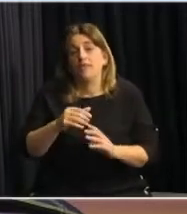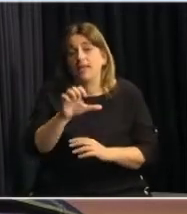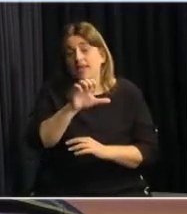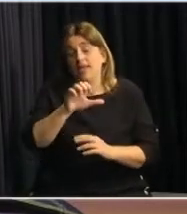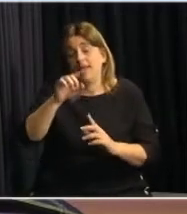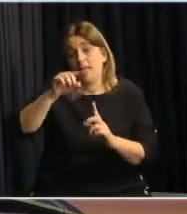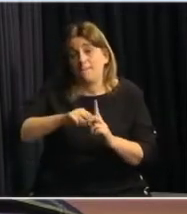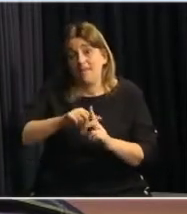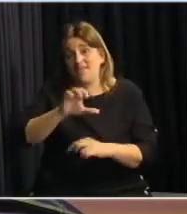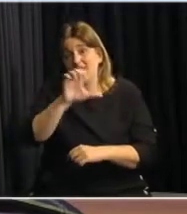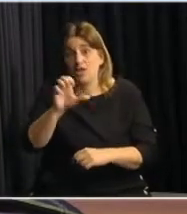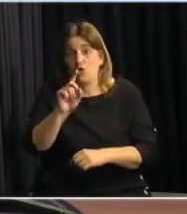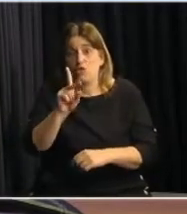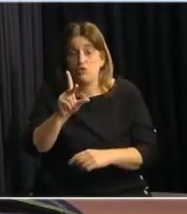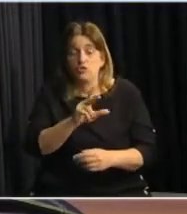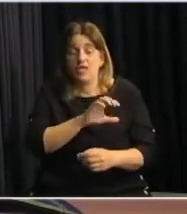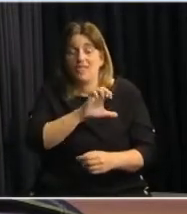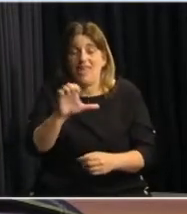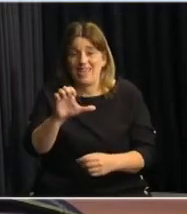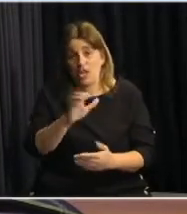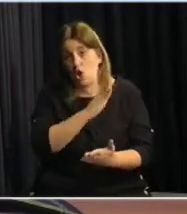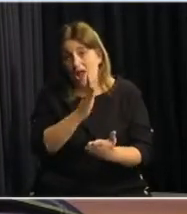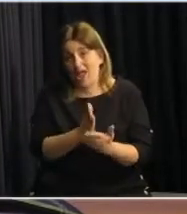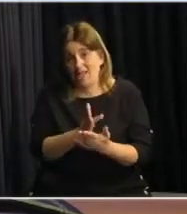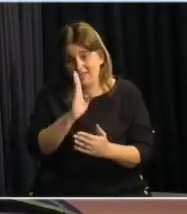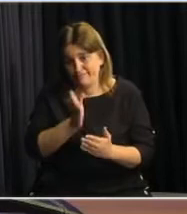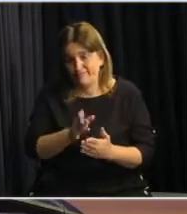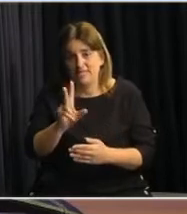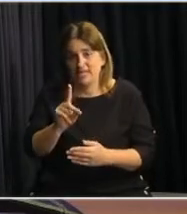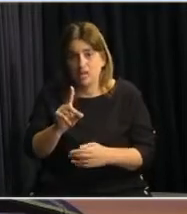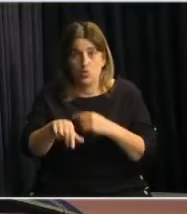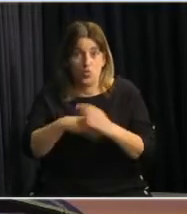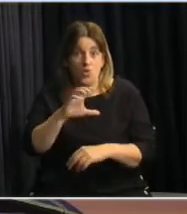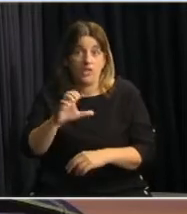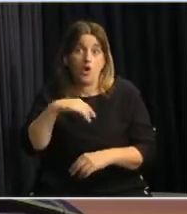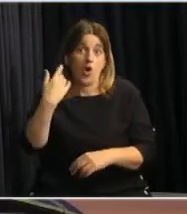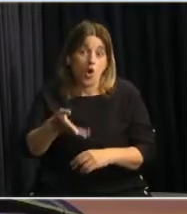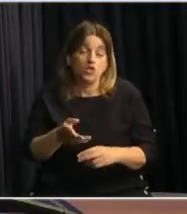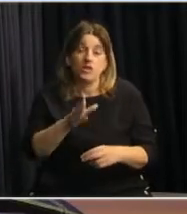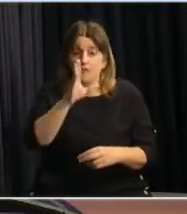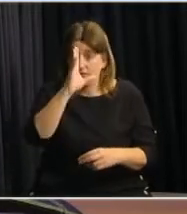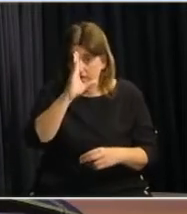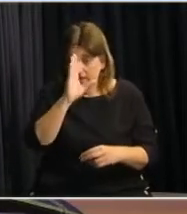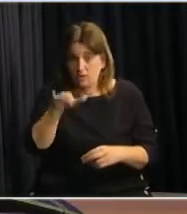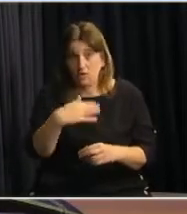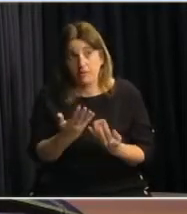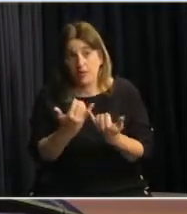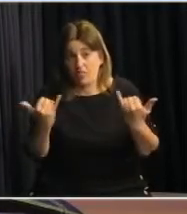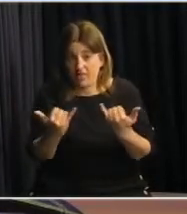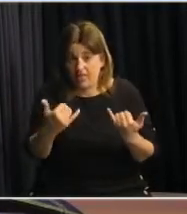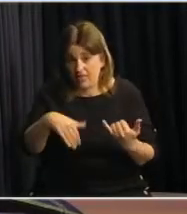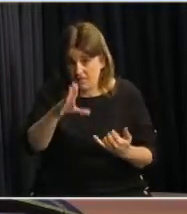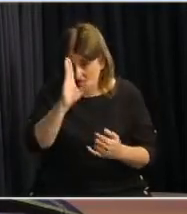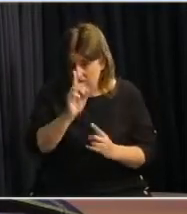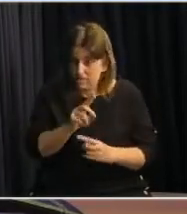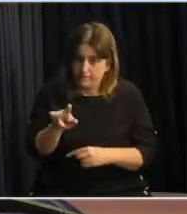desde el 12 de enero hasta la finalización del mes y una segunda transferencia correspondiente al mes de febrero, los primeros días de